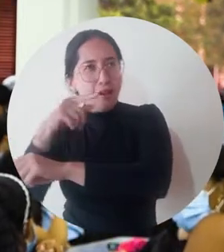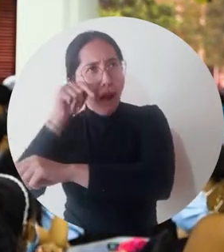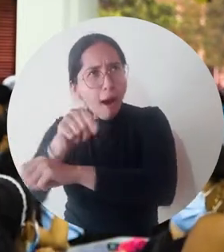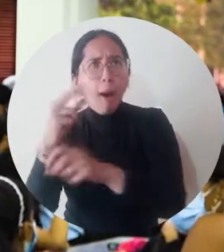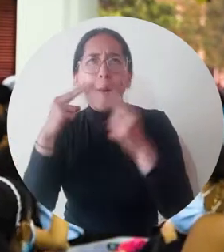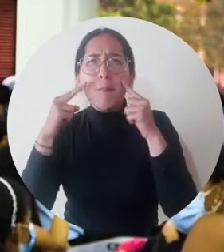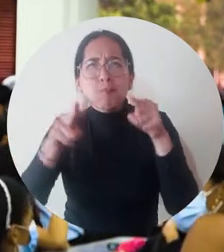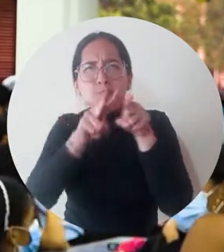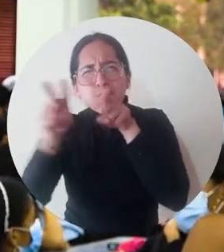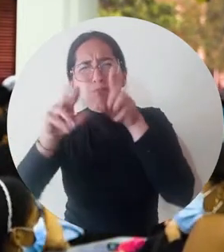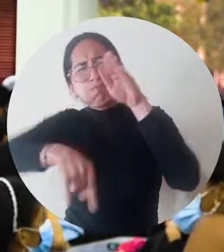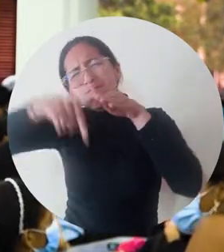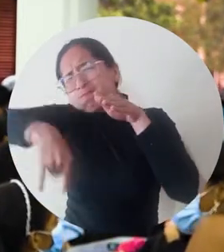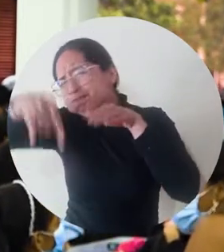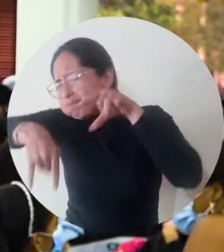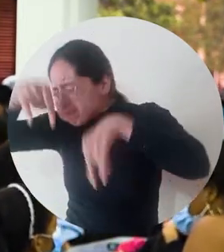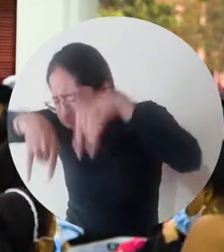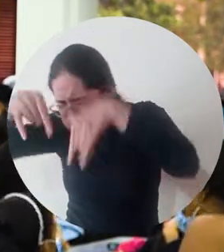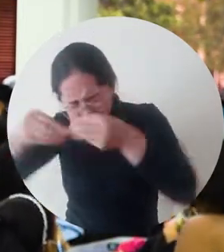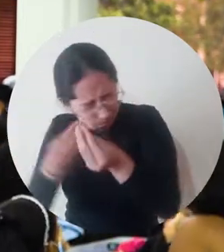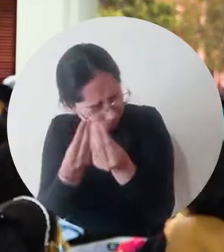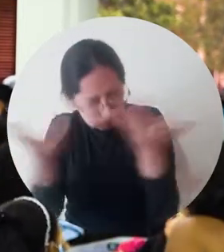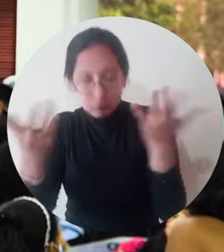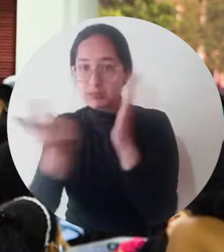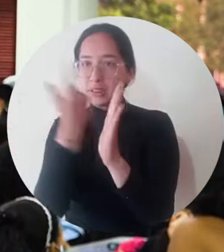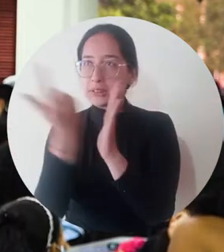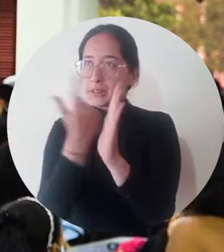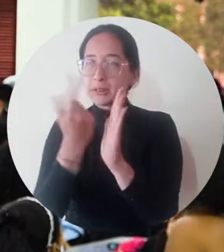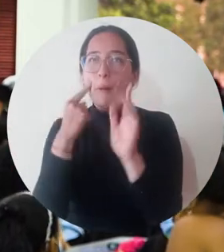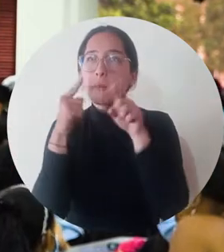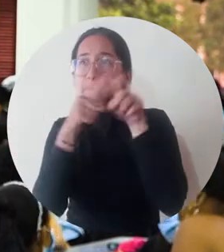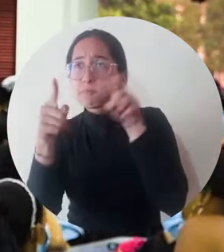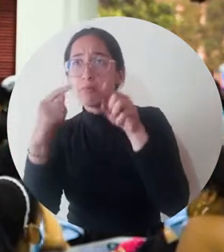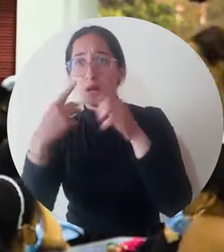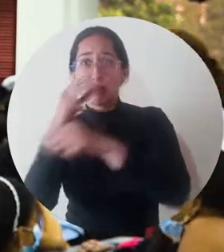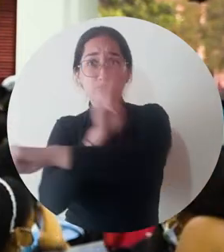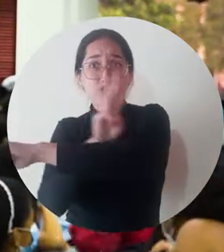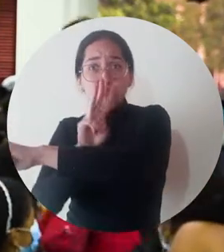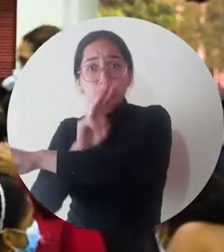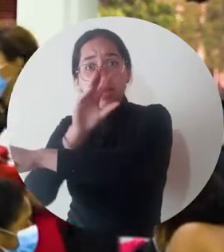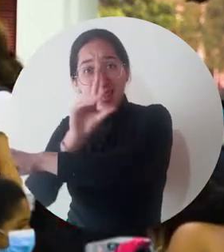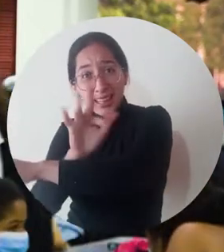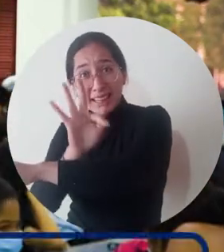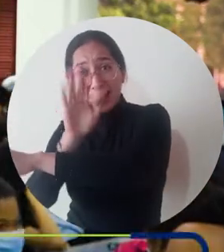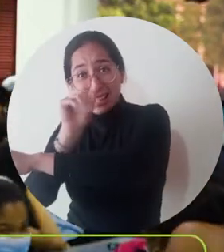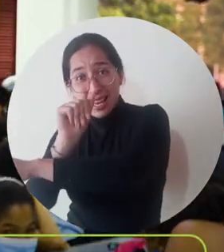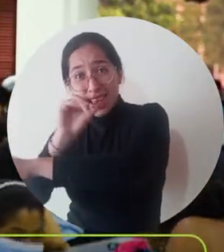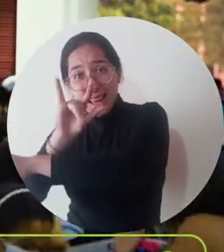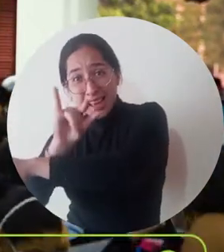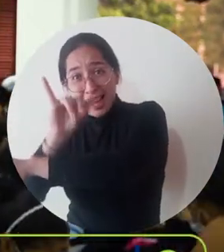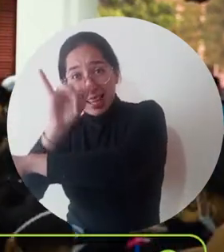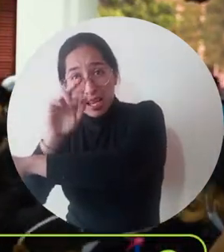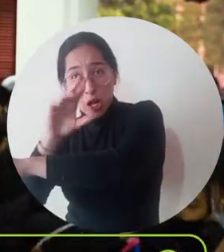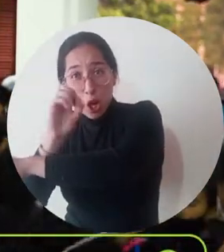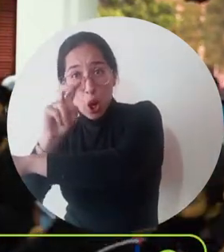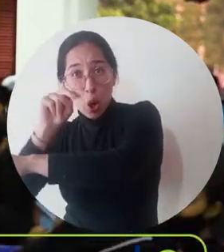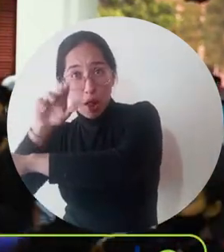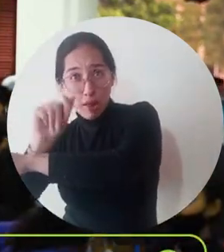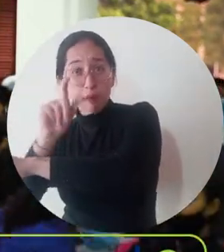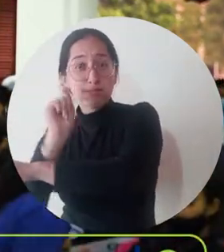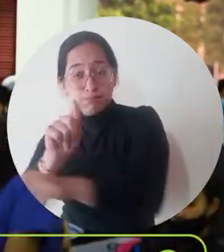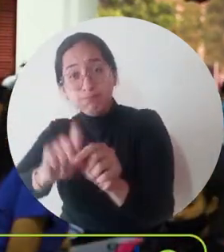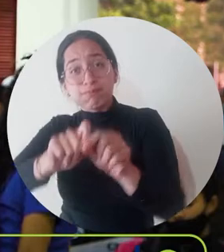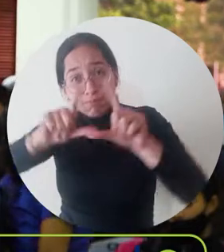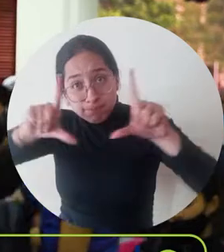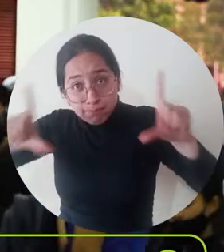se unifica o se integran todos los recursos que tenemos para ofrecerle. Podemos acceder al descubridor Tairona a través de nuestro